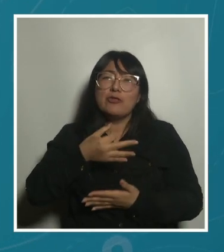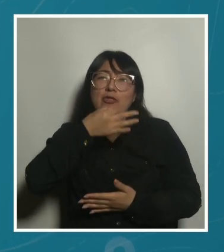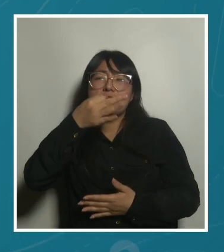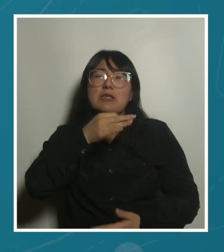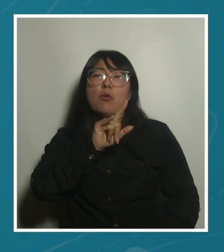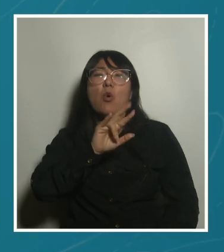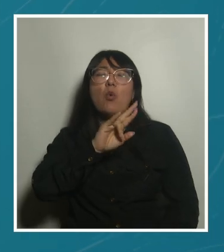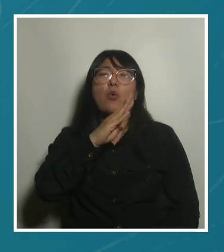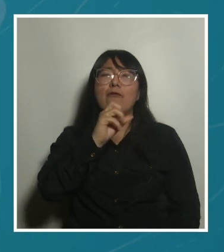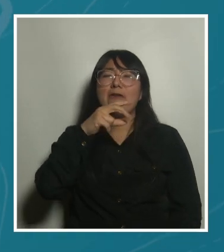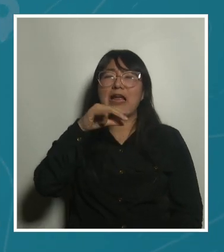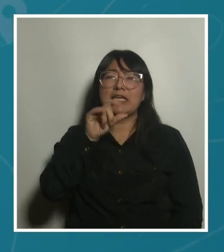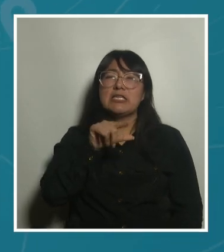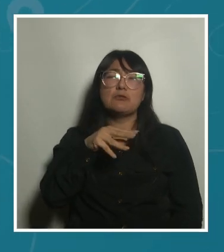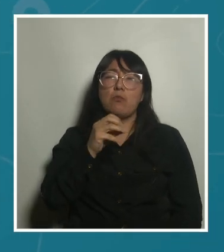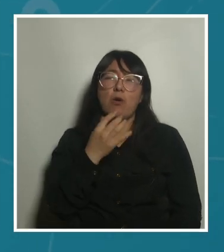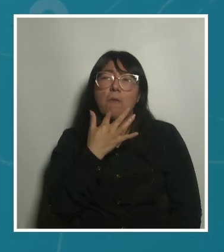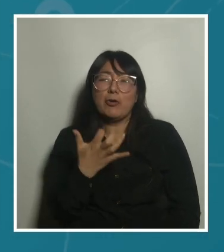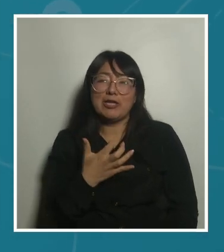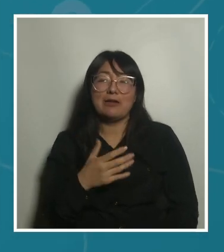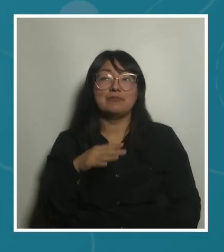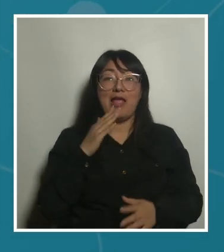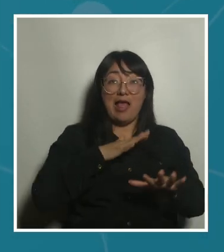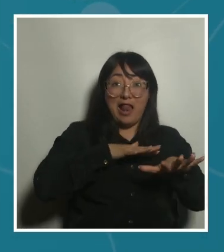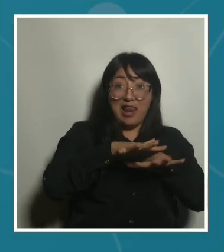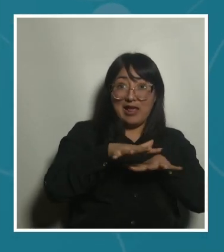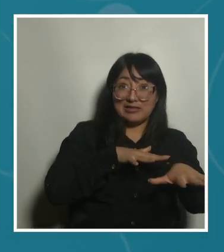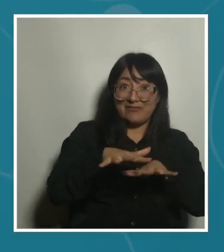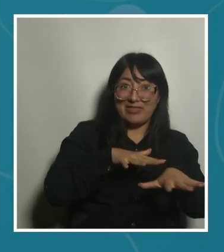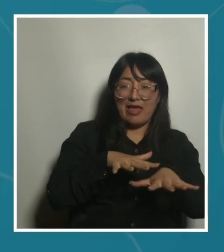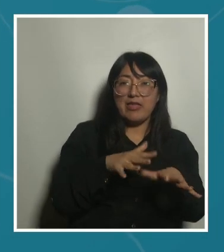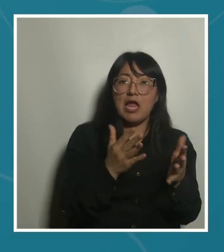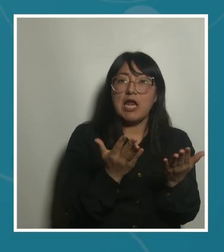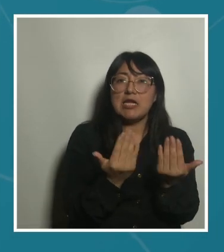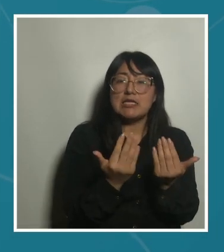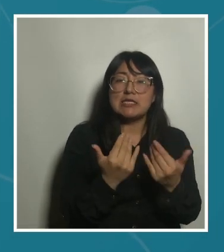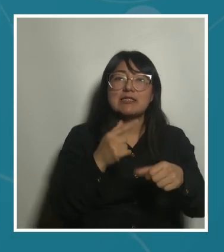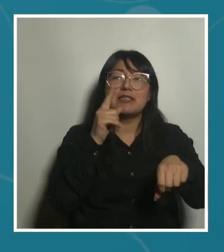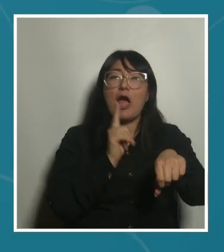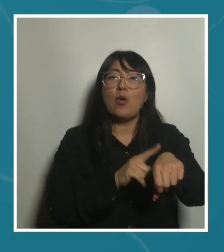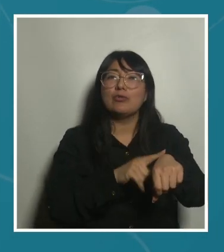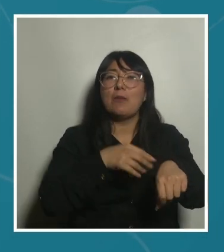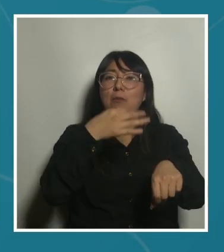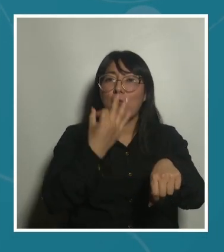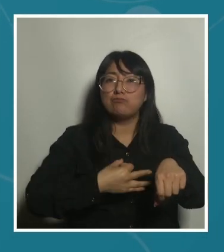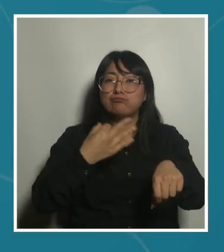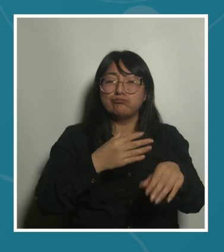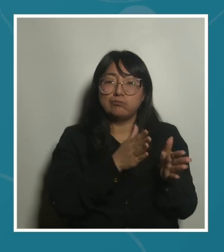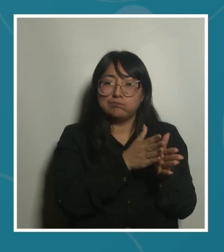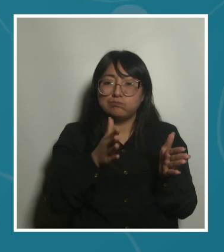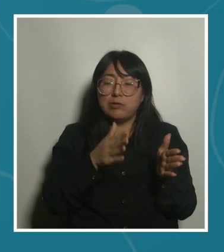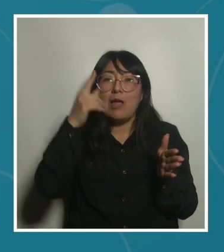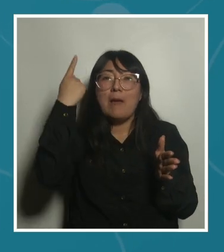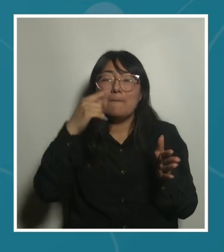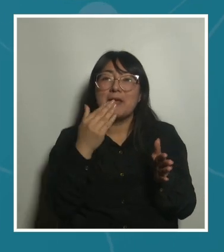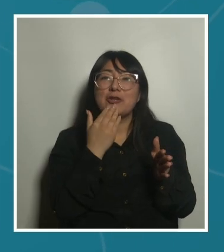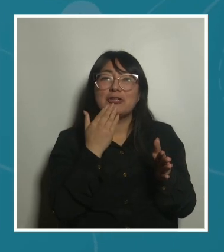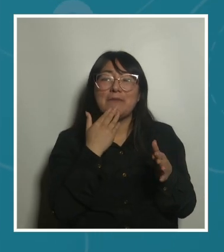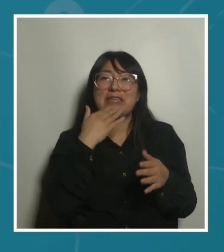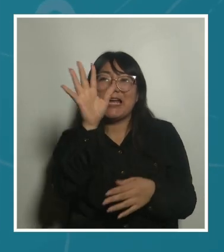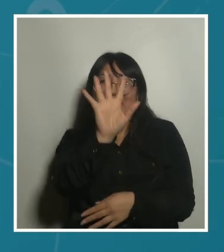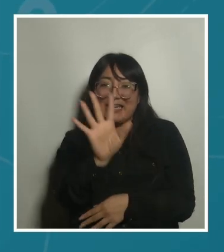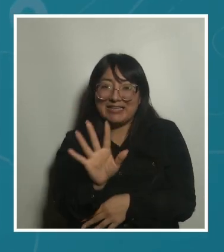Porque cada una de estas actividades necesita tener un tiempo definido, pero también necesita unas condiciones